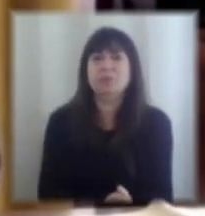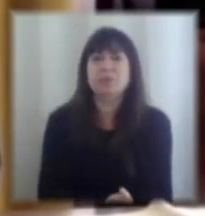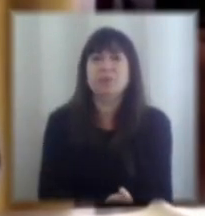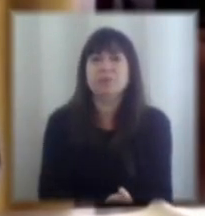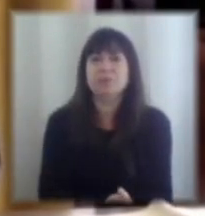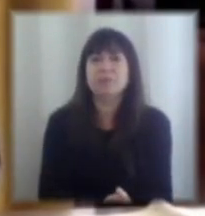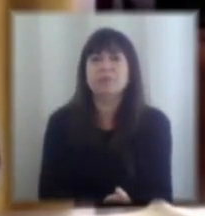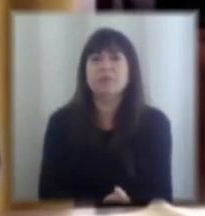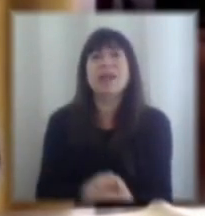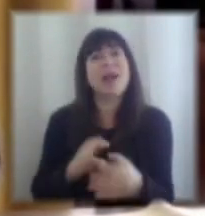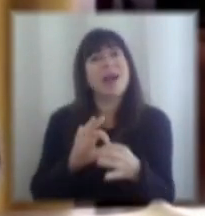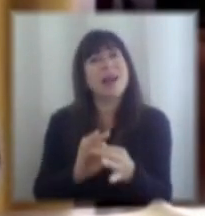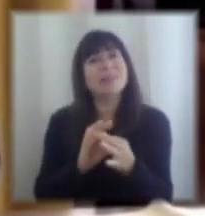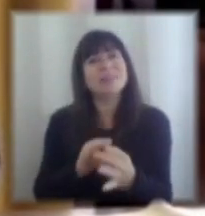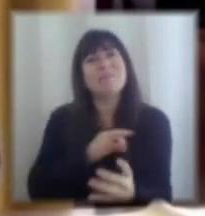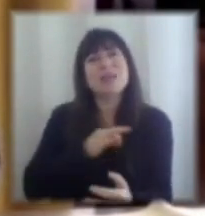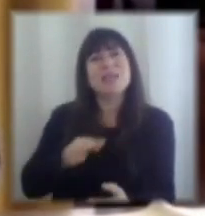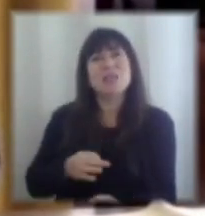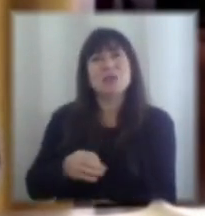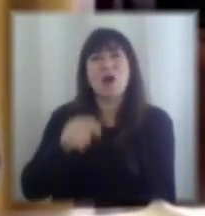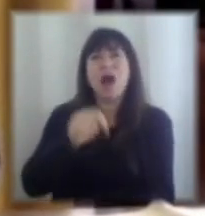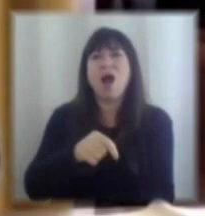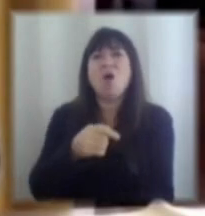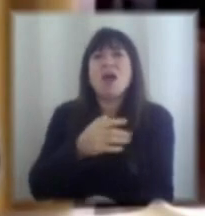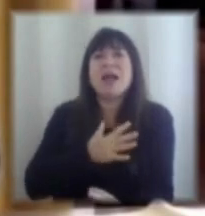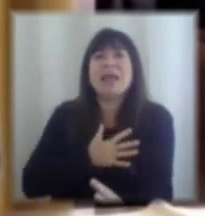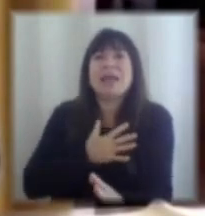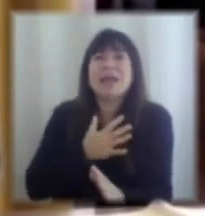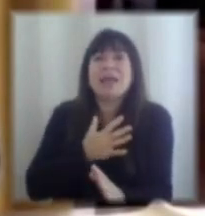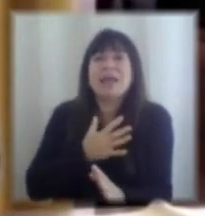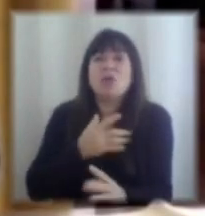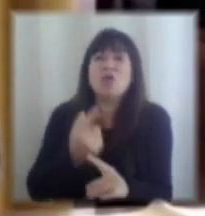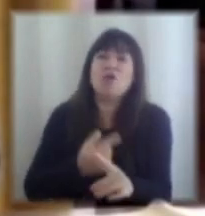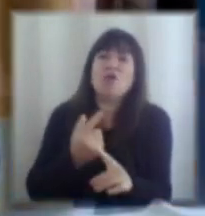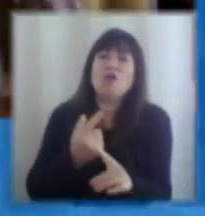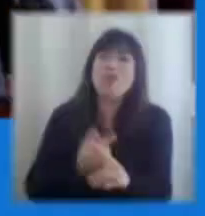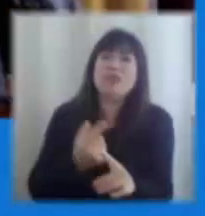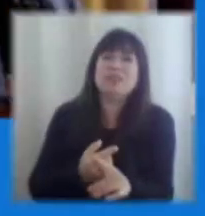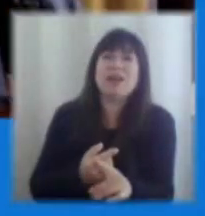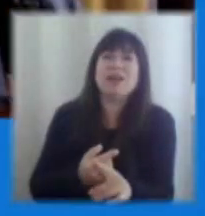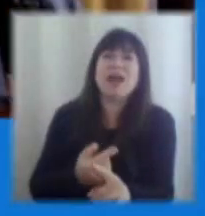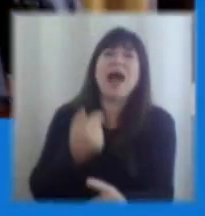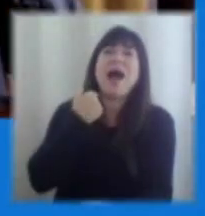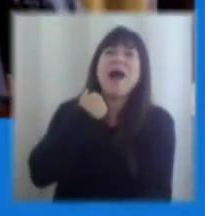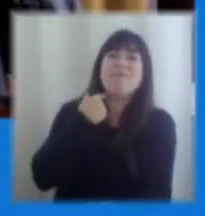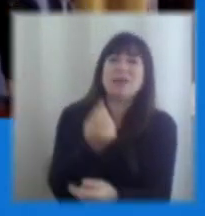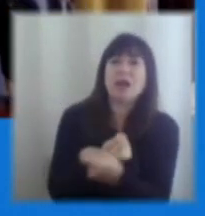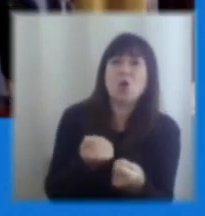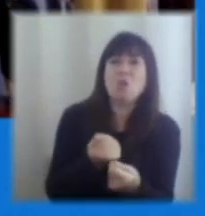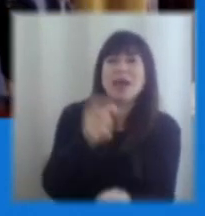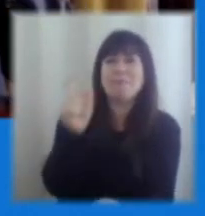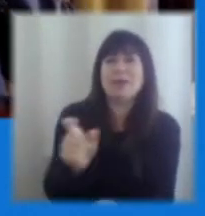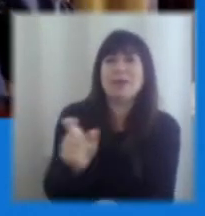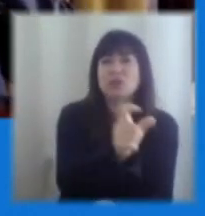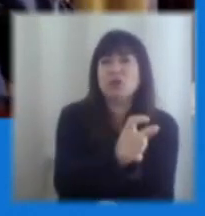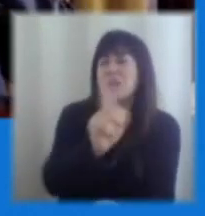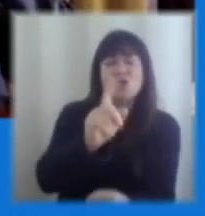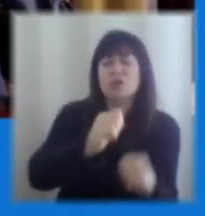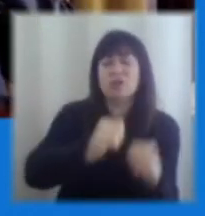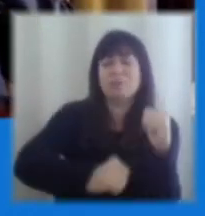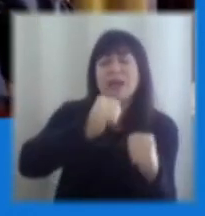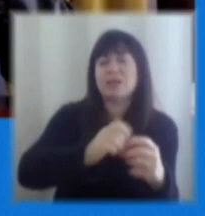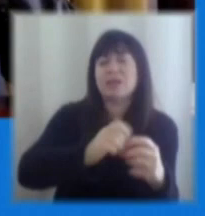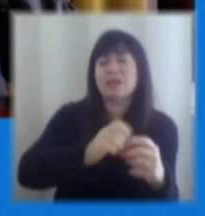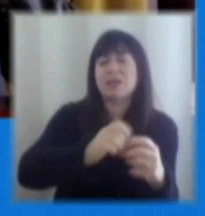Gracias, Ministro. ahora lo quiero llevar un poquito más a la micro, por así decirlo, a esa economía que afecta a las personas, digamos, al empleo, en el fondo que es más tangible para el diario